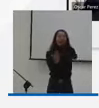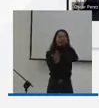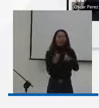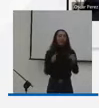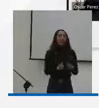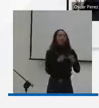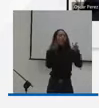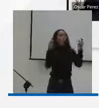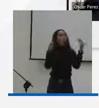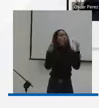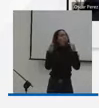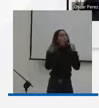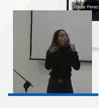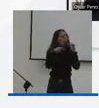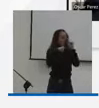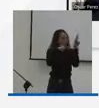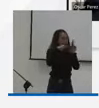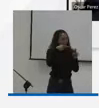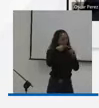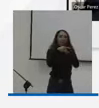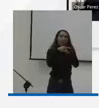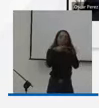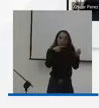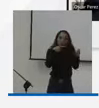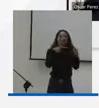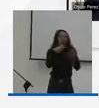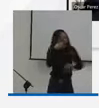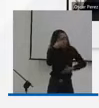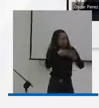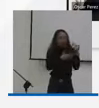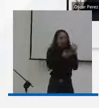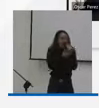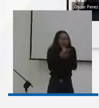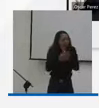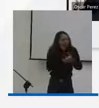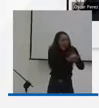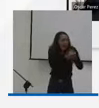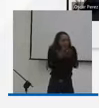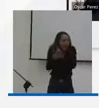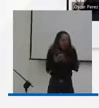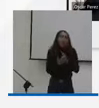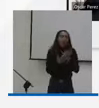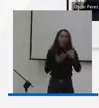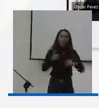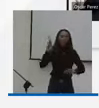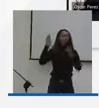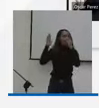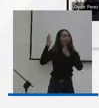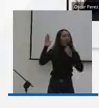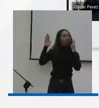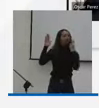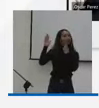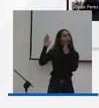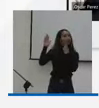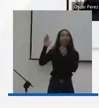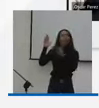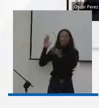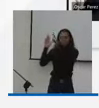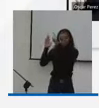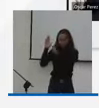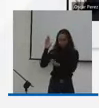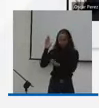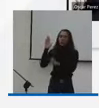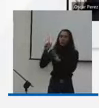antes de que termine el mes de marzo. Ese es el compromiso nuestro, es el compromiso con el ministro y es el compromiso con el deporte